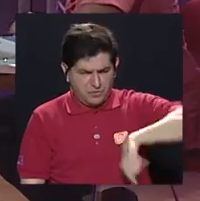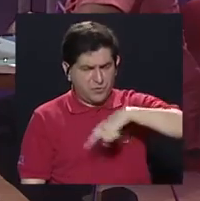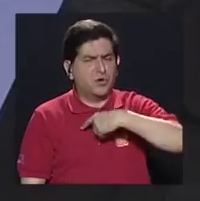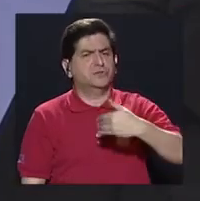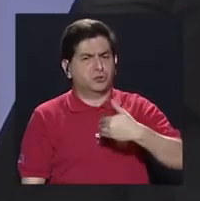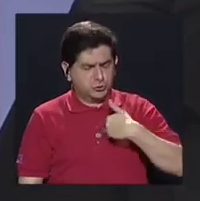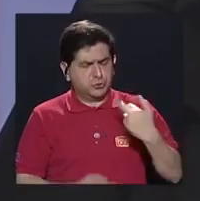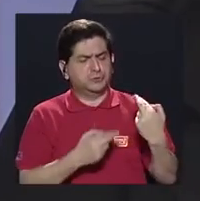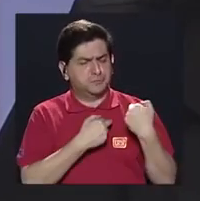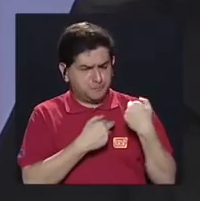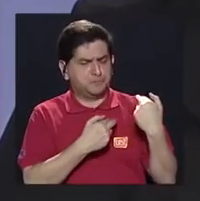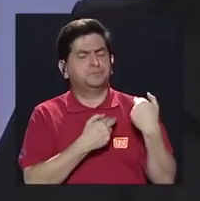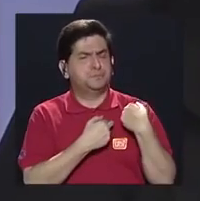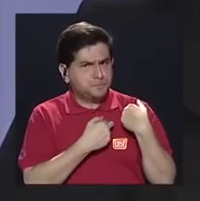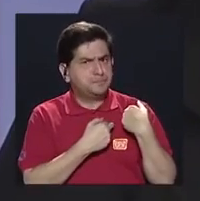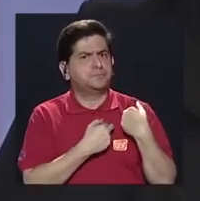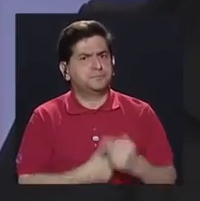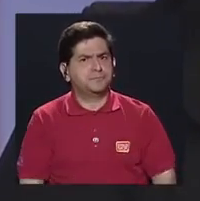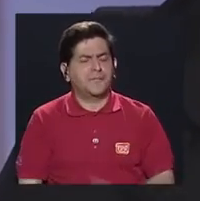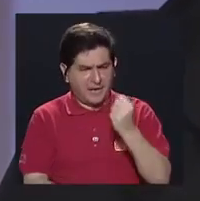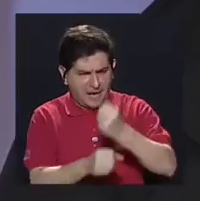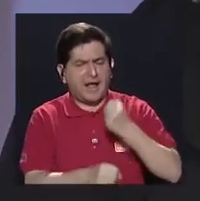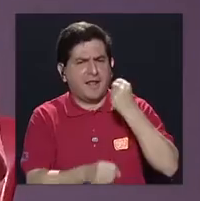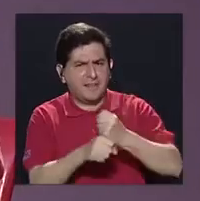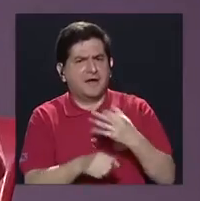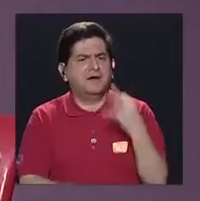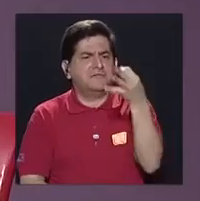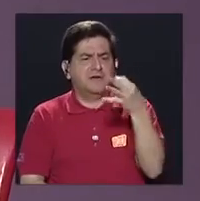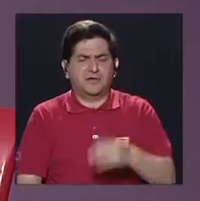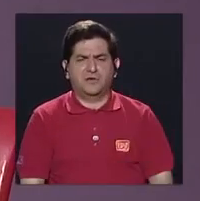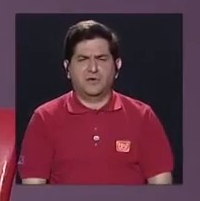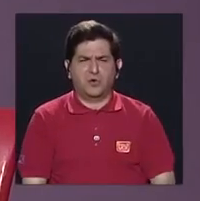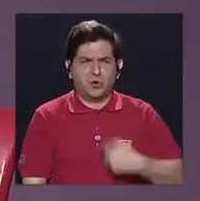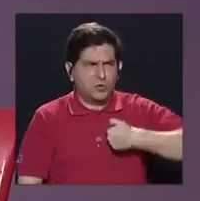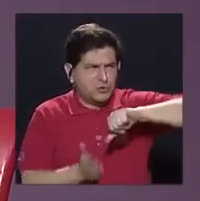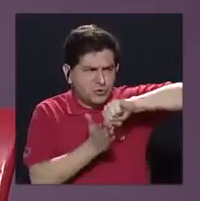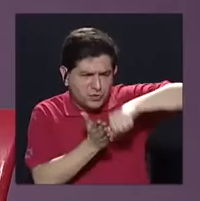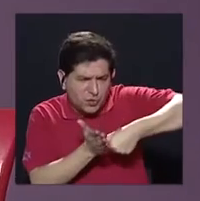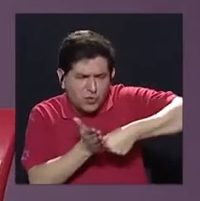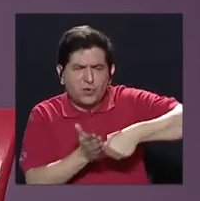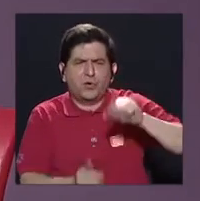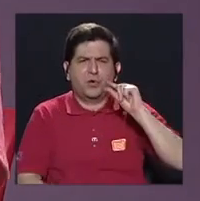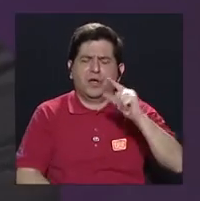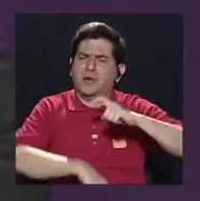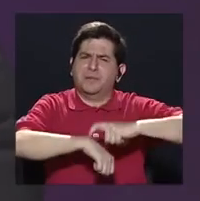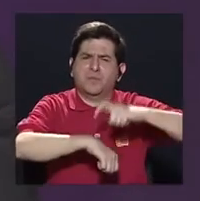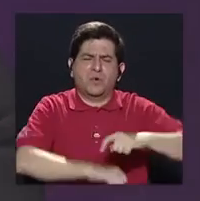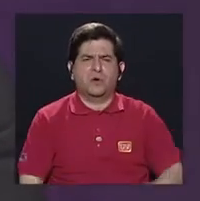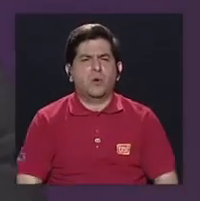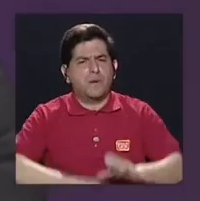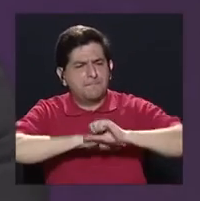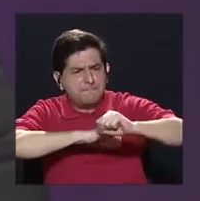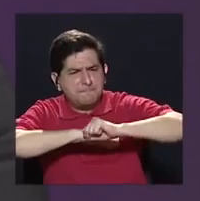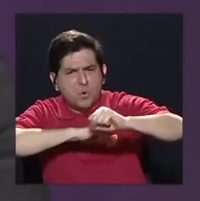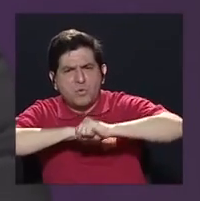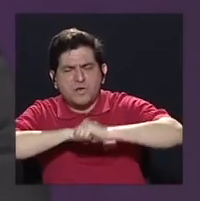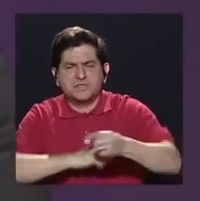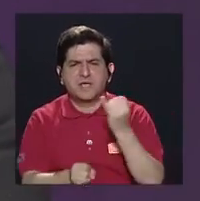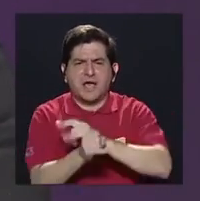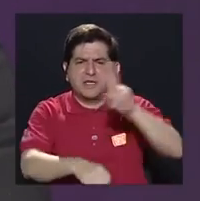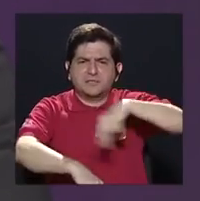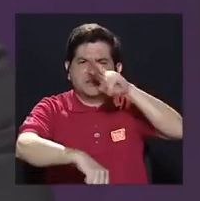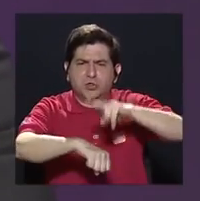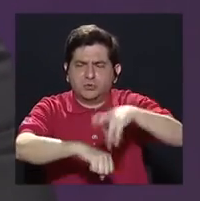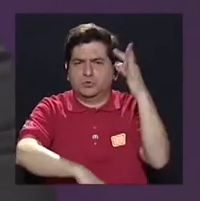una gran responsabilidad de cómo lo hagamos. Yo quisiera resaltar así en breve la publicidad que ha hecho el INAMO